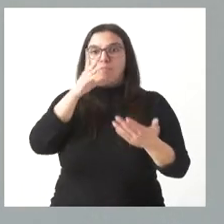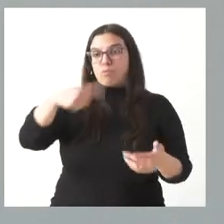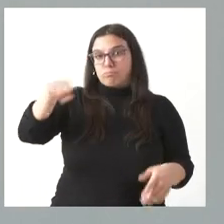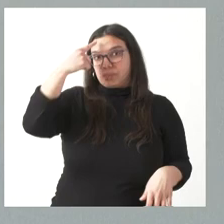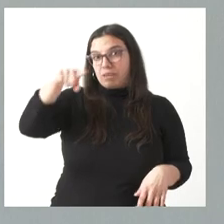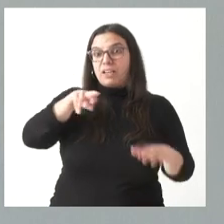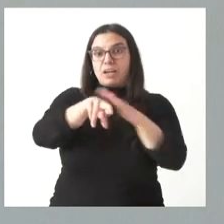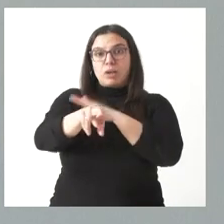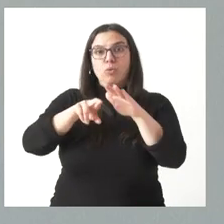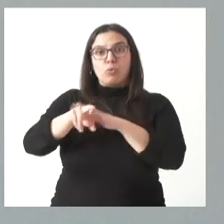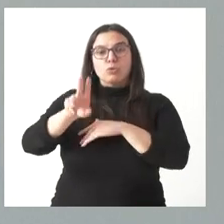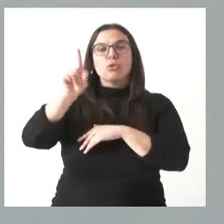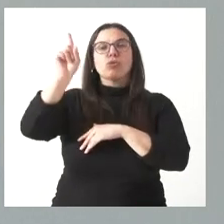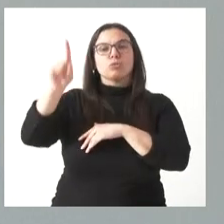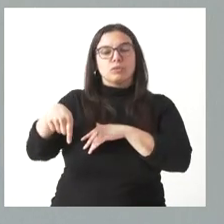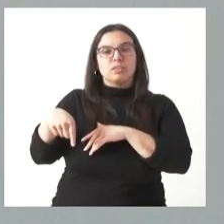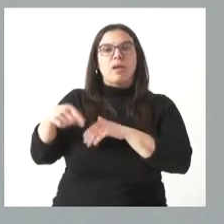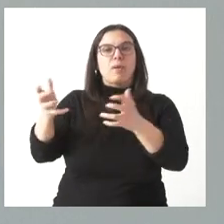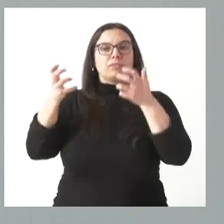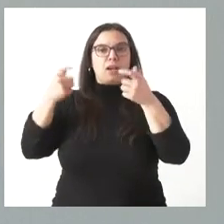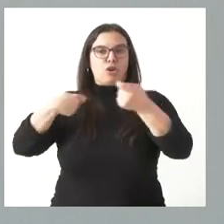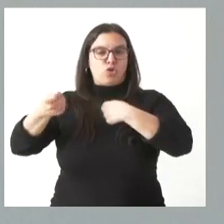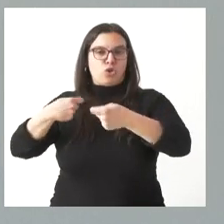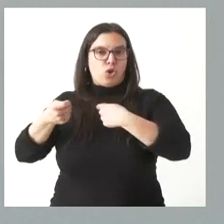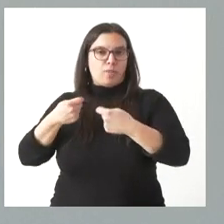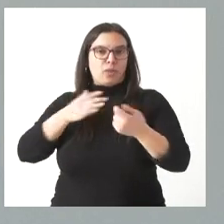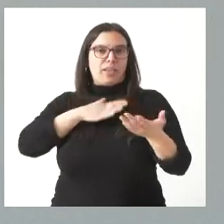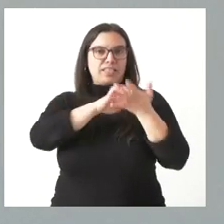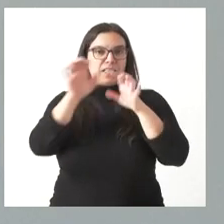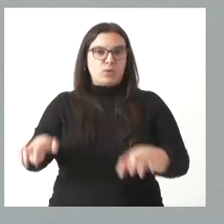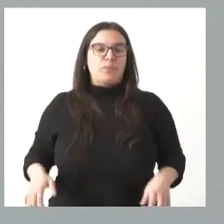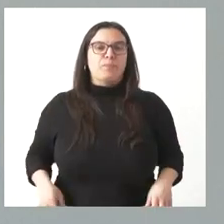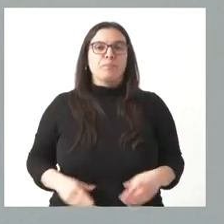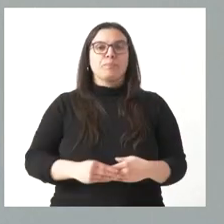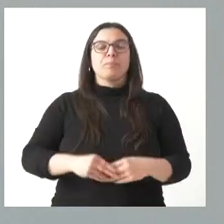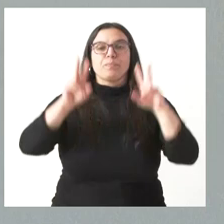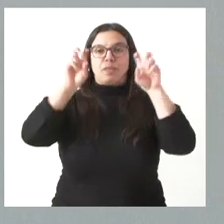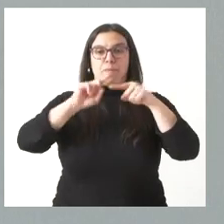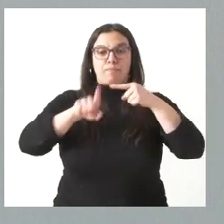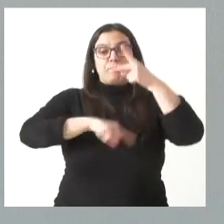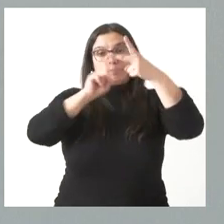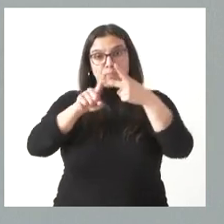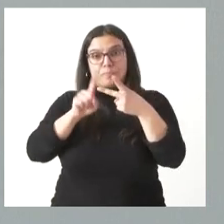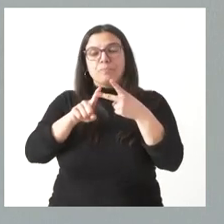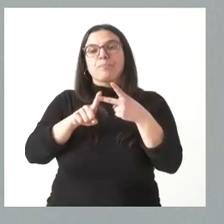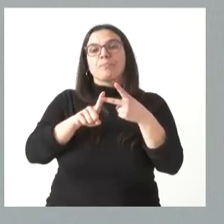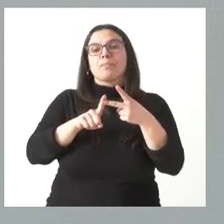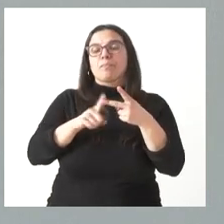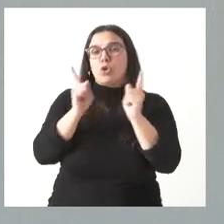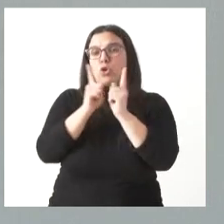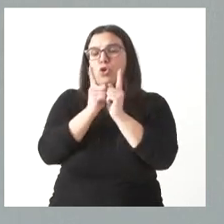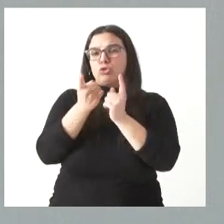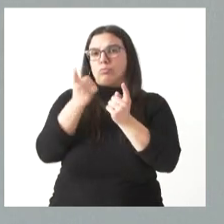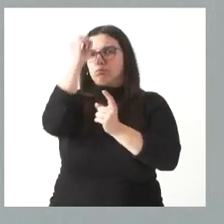recursos también van a revertir en el propio comercio de Castilla y León. Y, en segundo lugar, una muy breve valoración. Hoy hemos